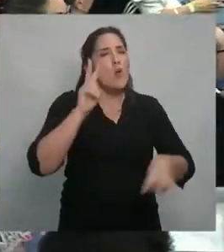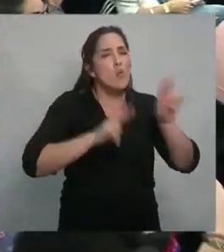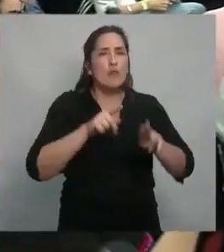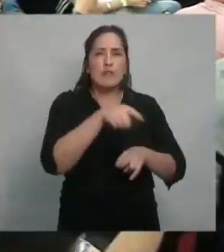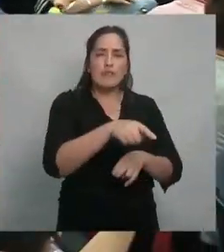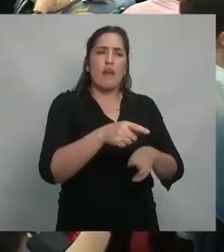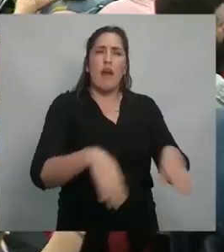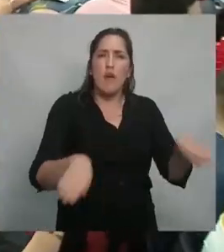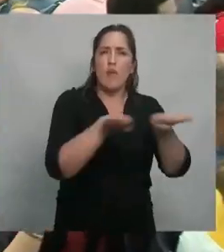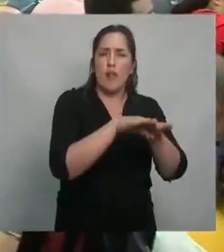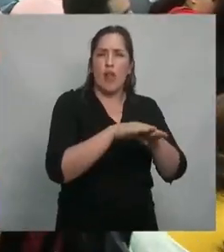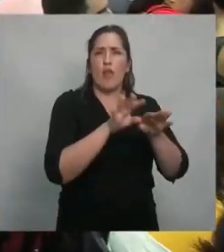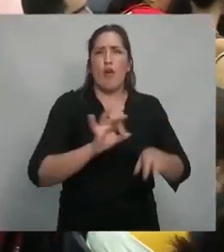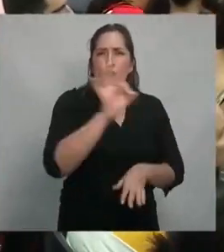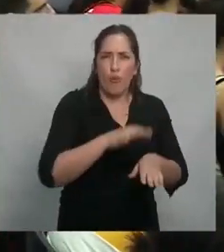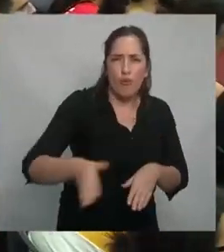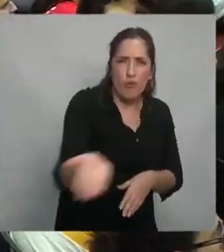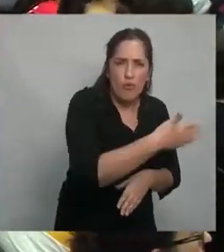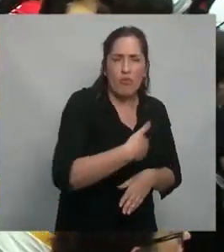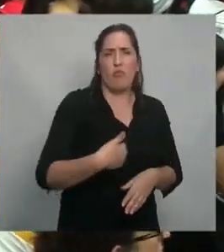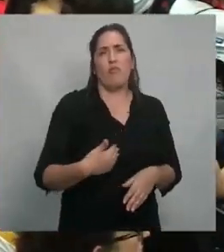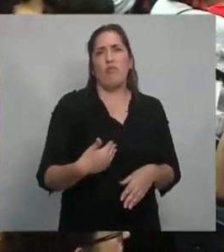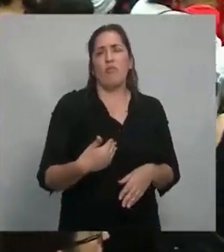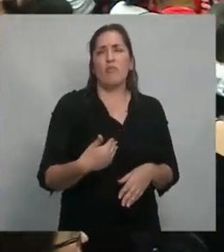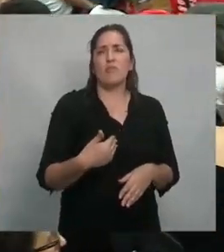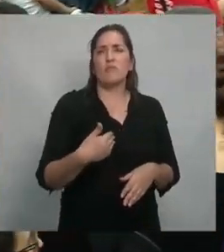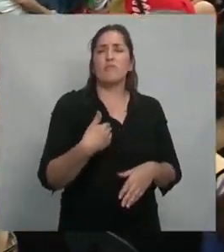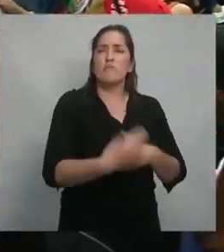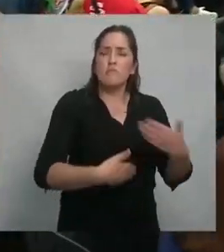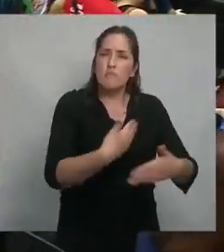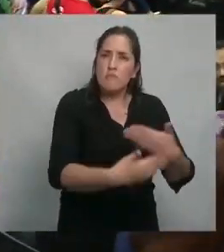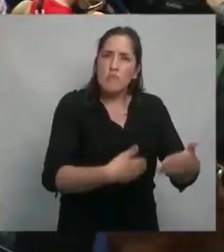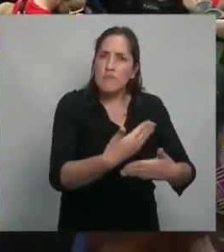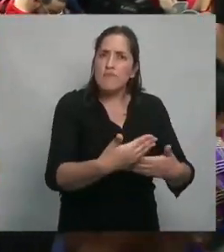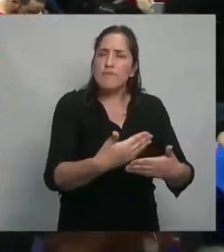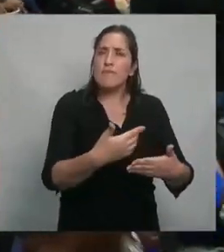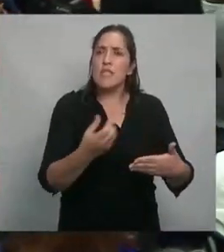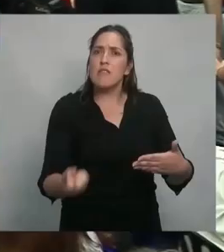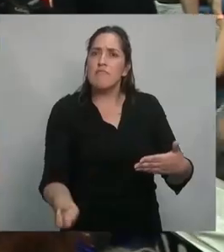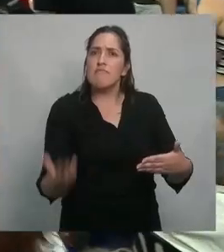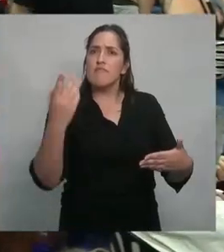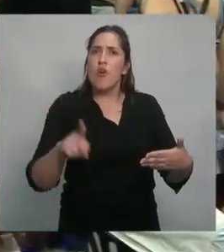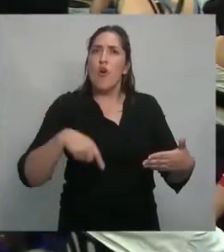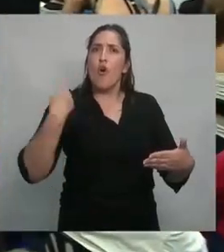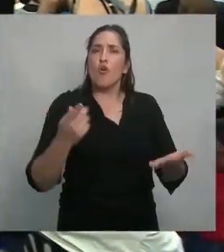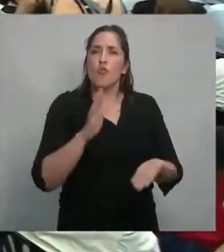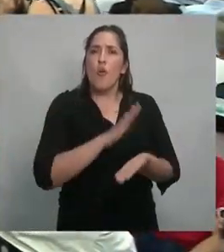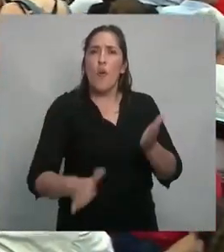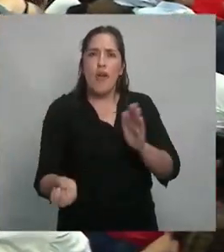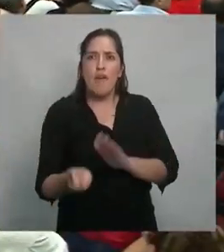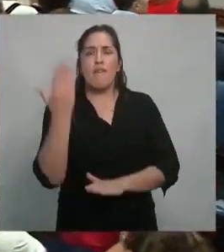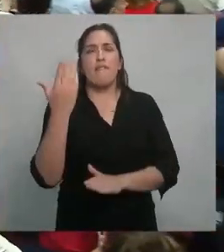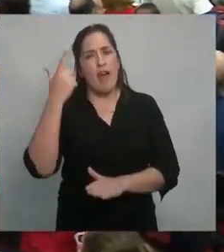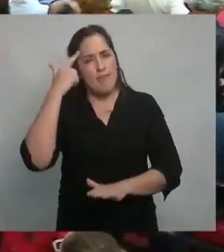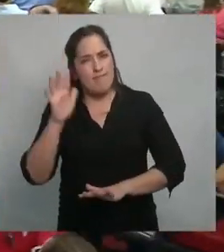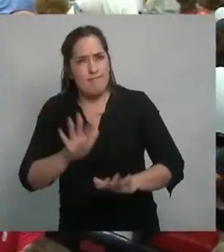oportunidades, sobre la igualdad, comenzó a ser socavado por una nueva construcción. Y digo yo que cuando recién